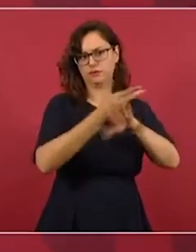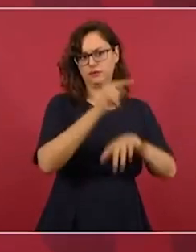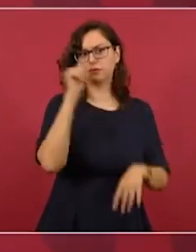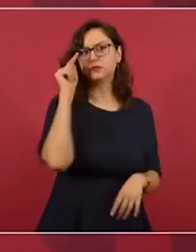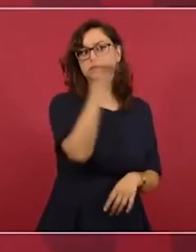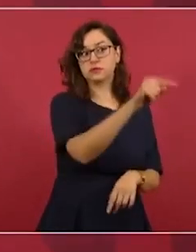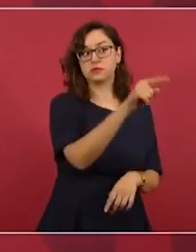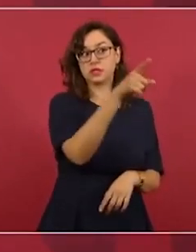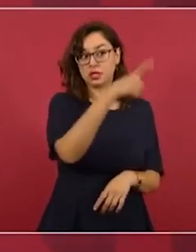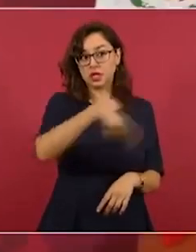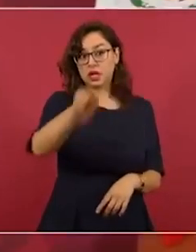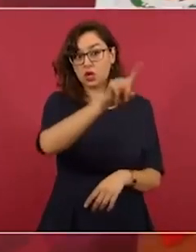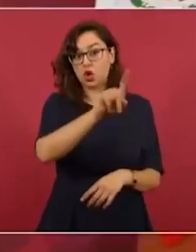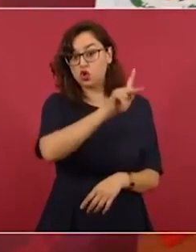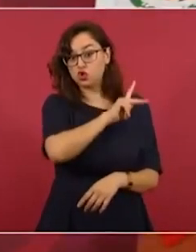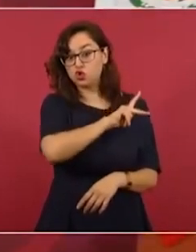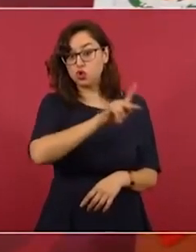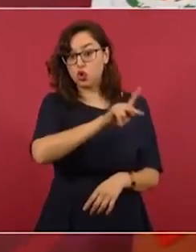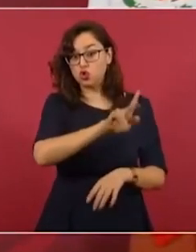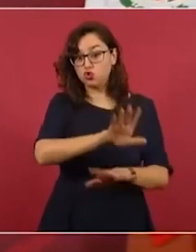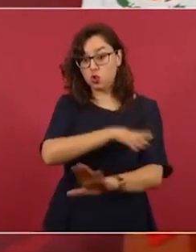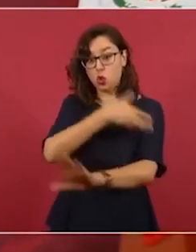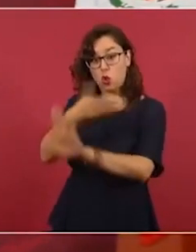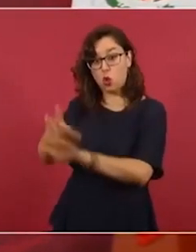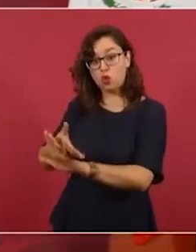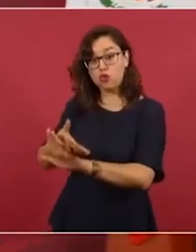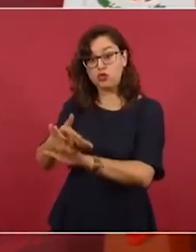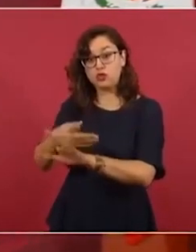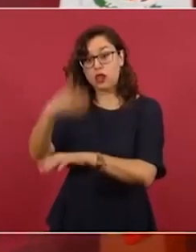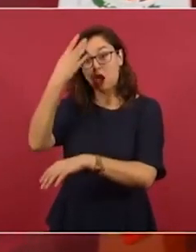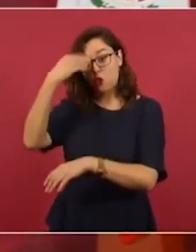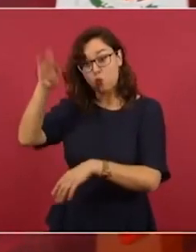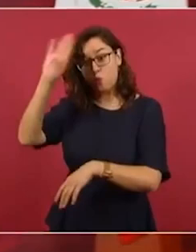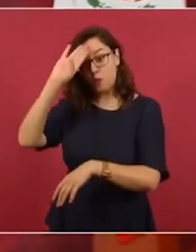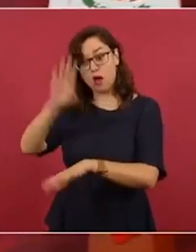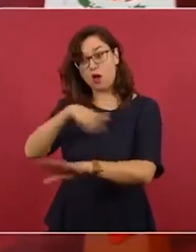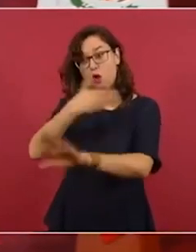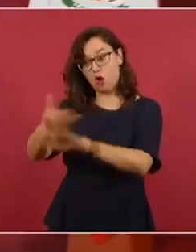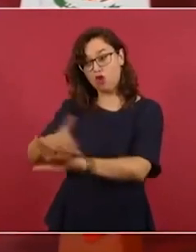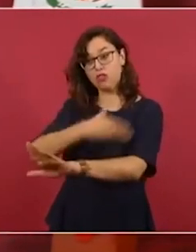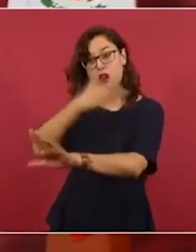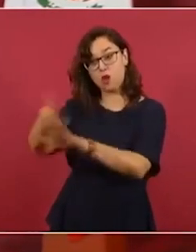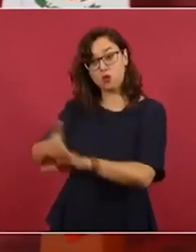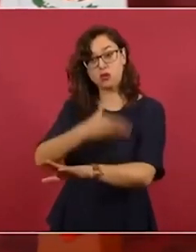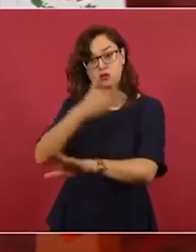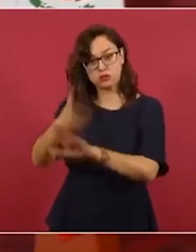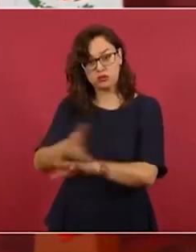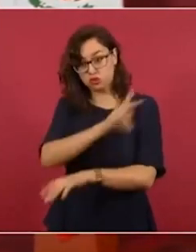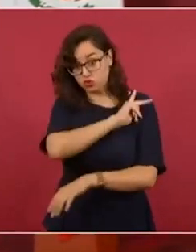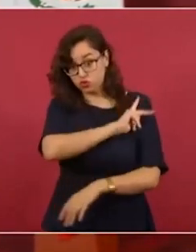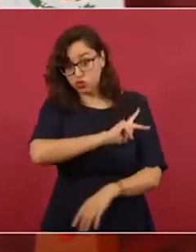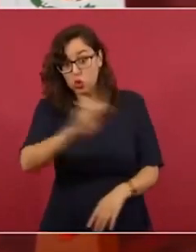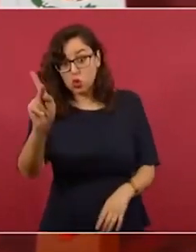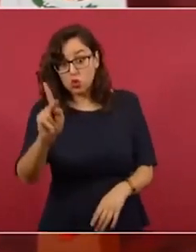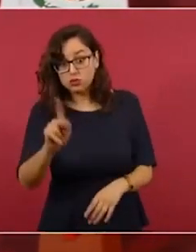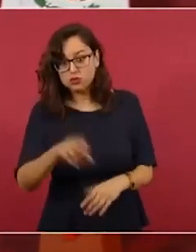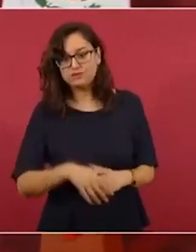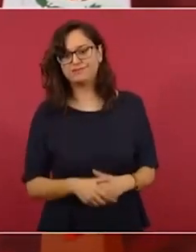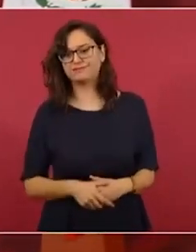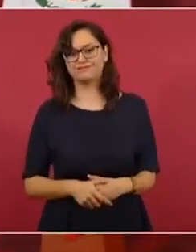inhumanas como es que salió un cubano